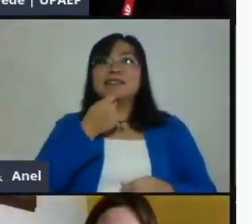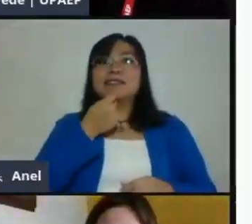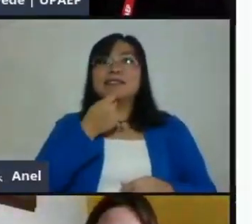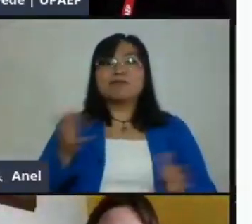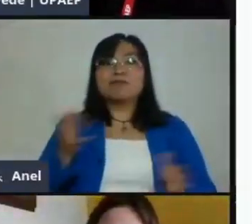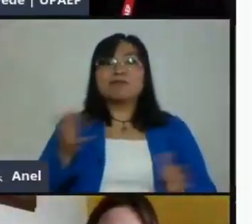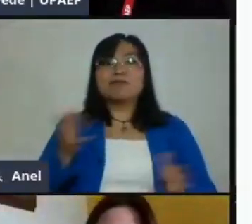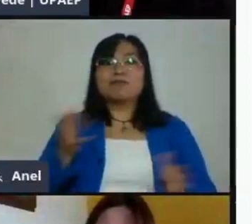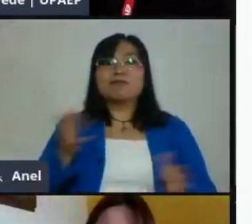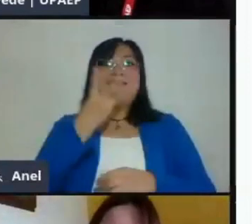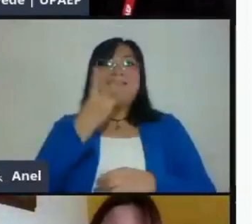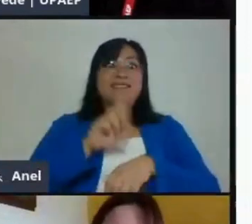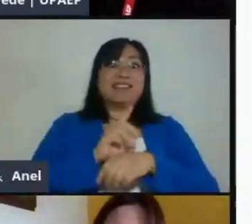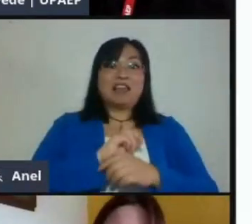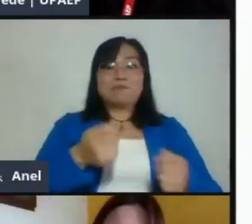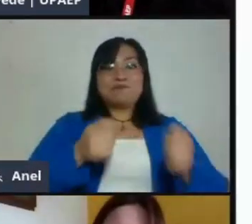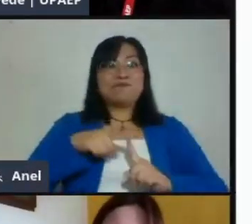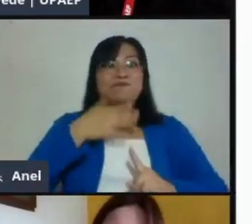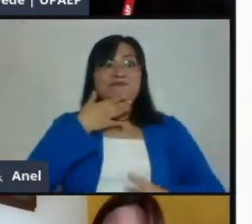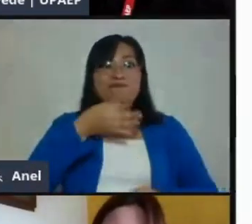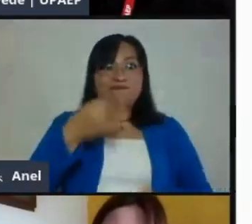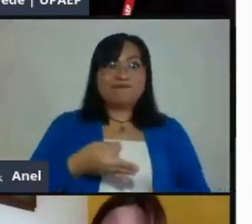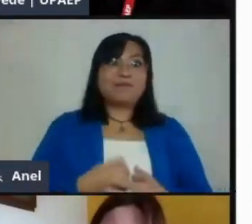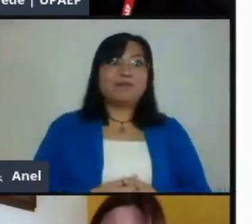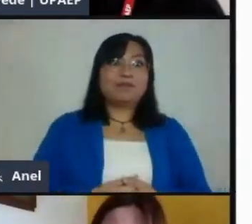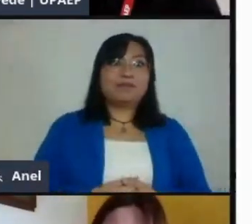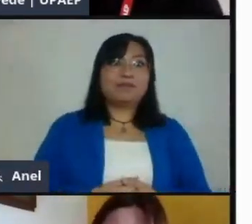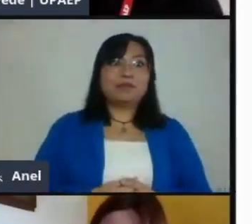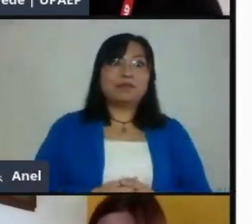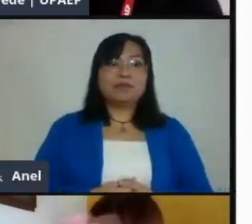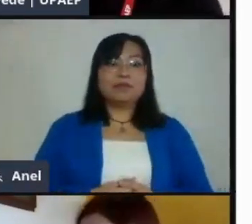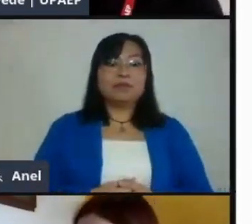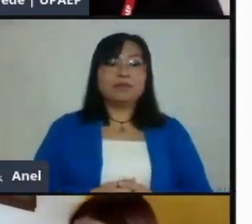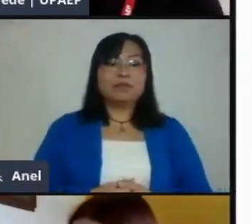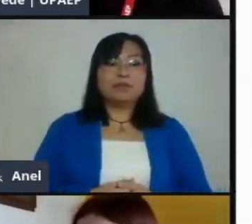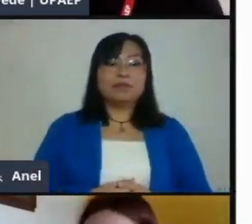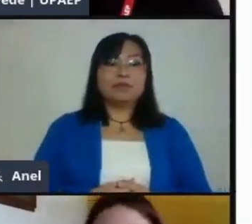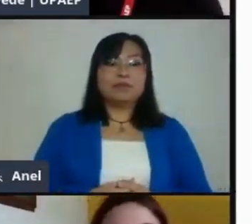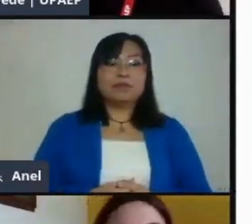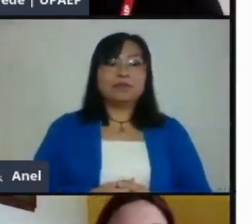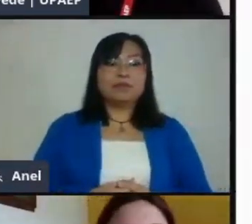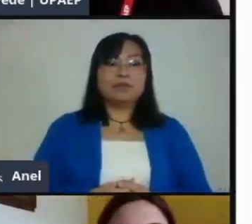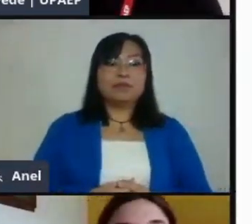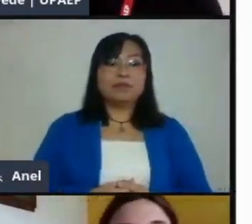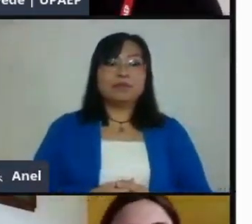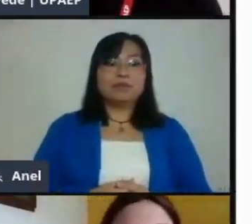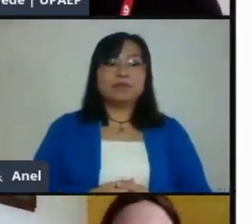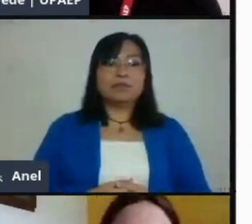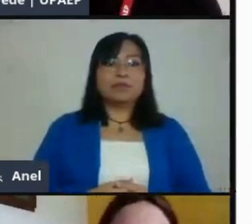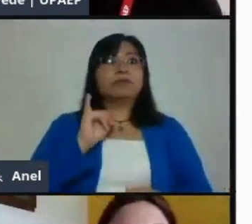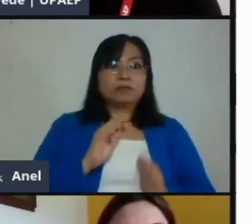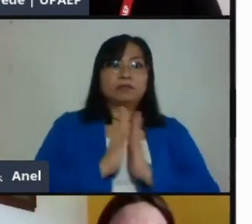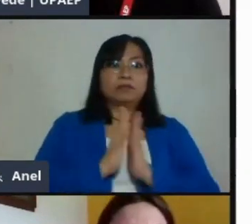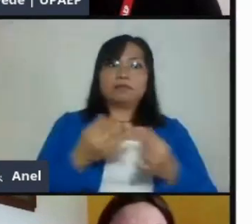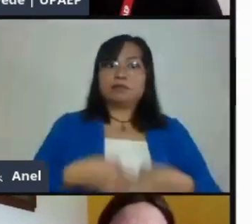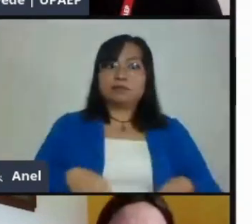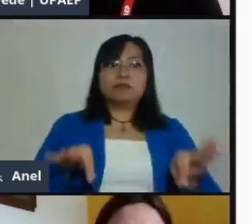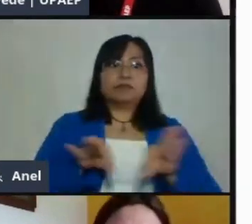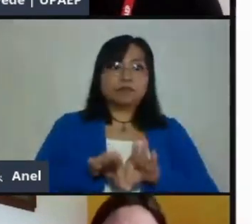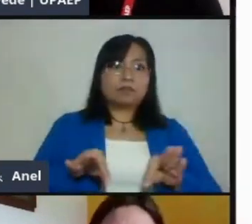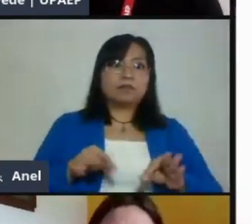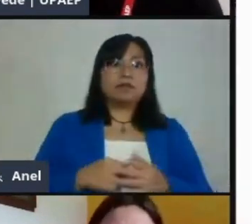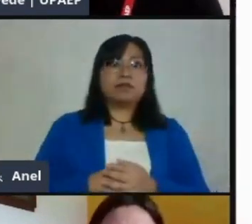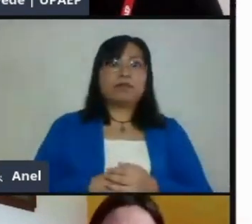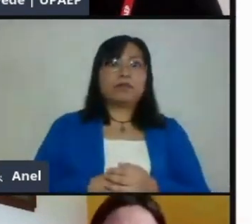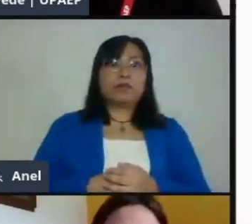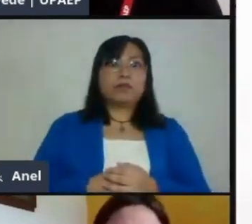ya me entregaron su evidencia de aprendizaje. Pero sí hay que ser muy flexibles y muy conscientes de que no te van a poder entregar en el momento,